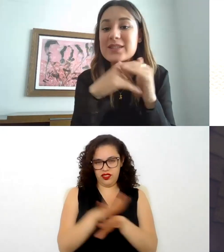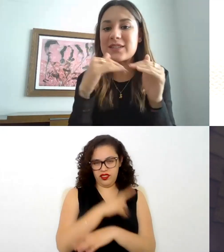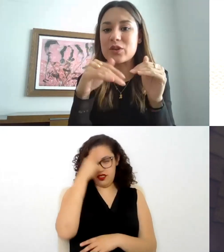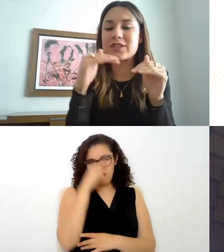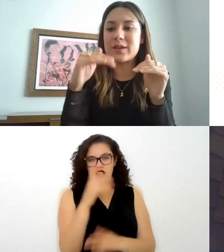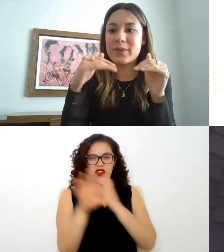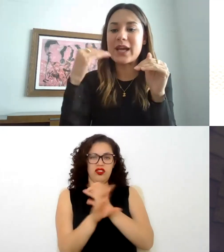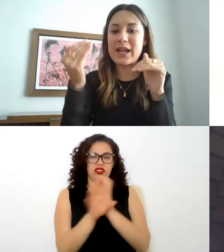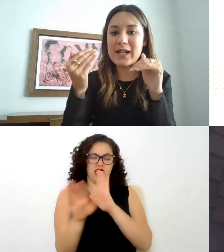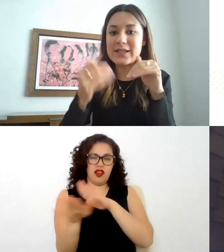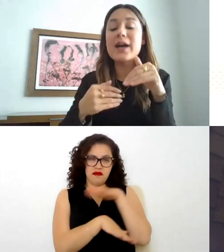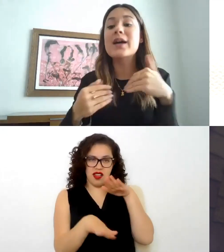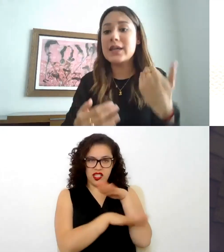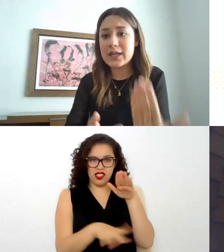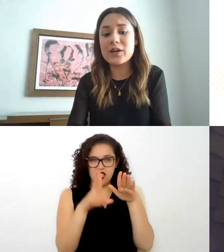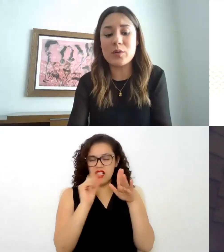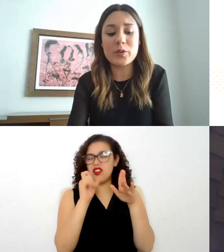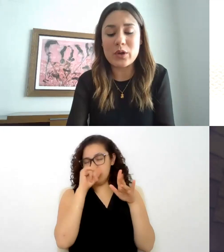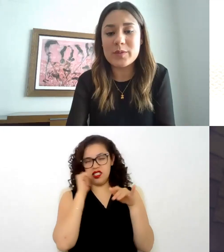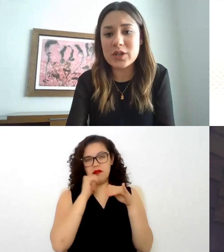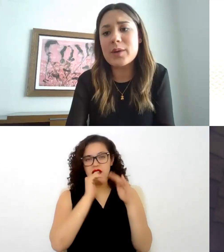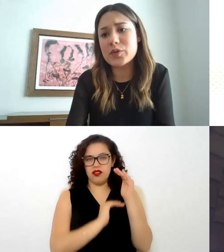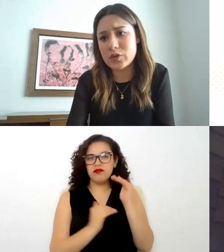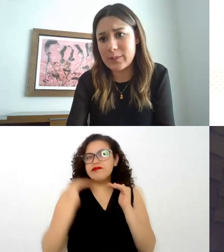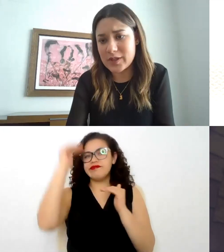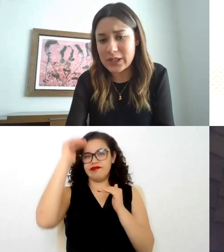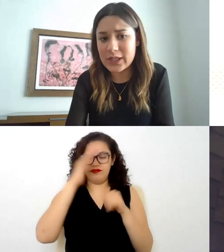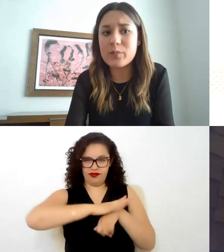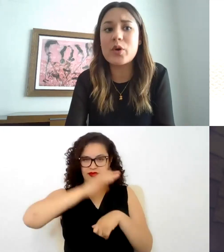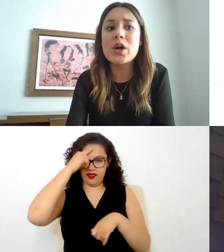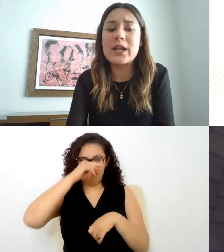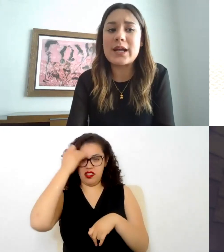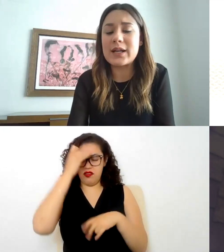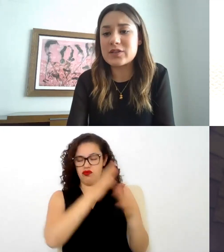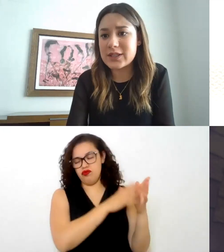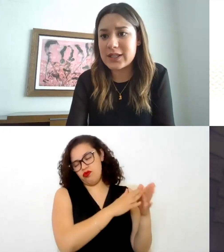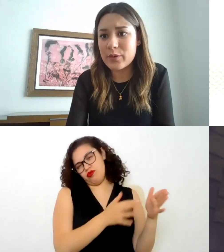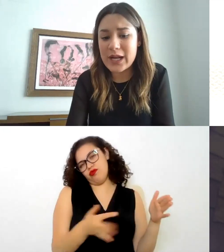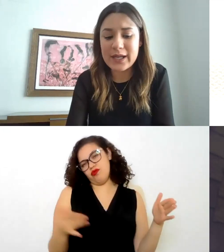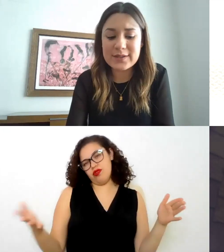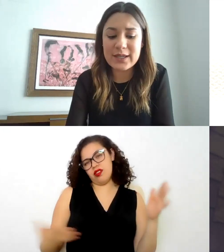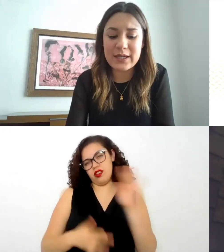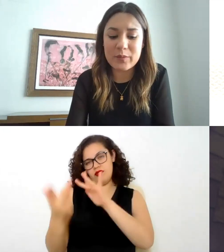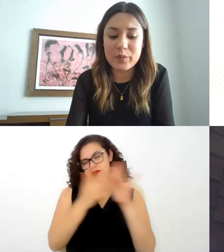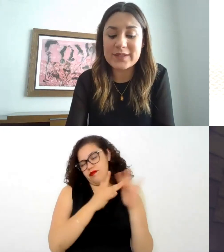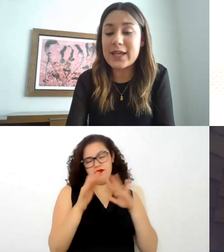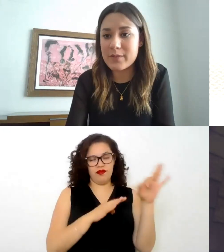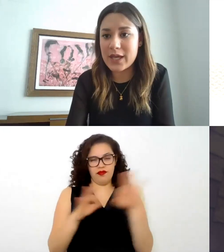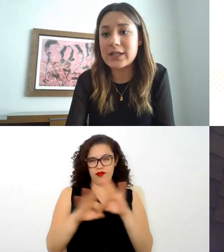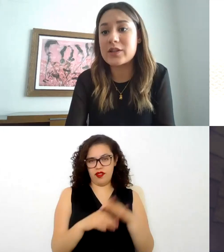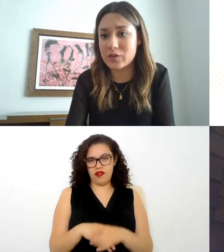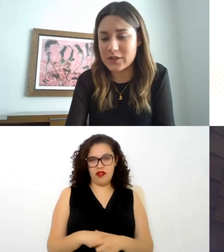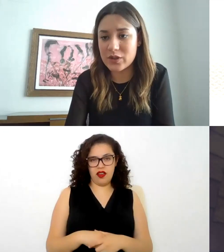mínimas sino siempre a la alza y como bien lo mencionaba pues con el paso del tiempo las relaciones laborales pues